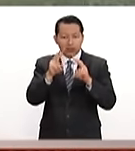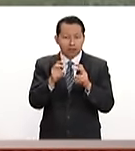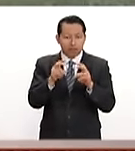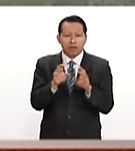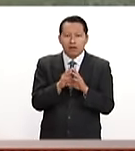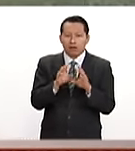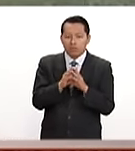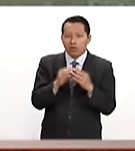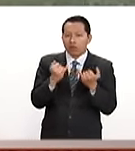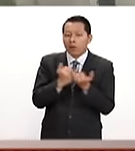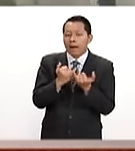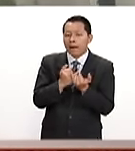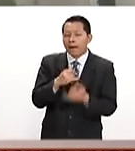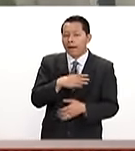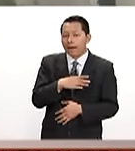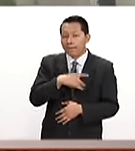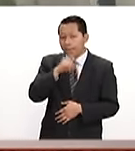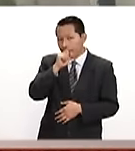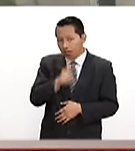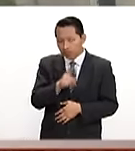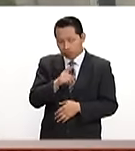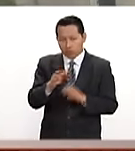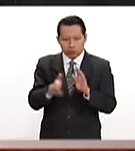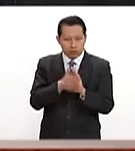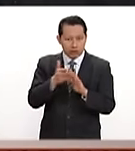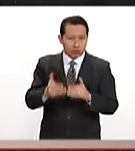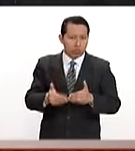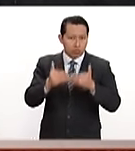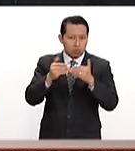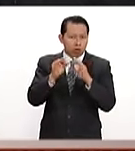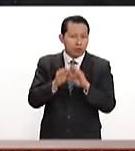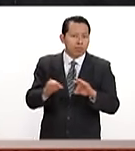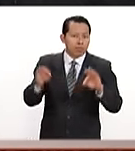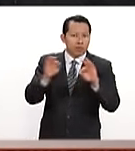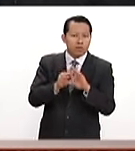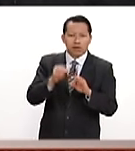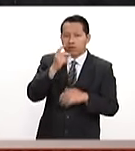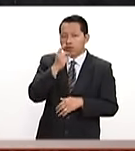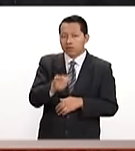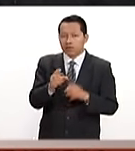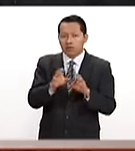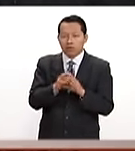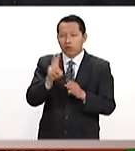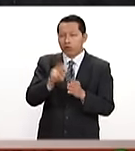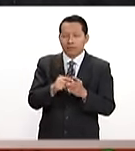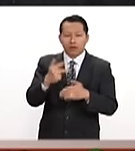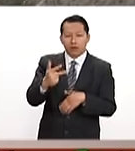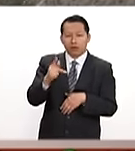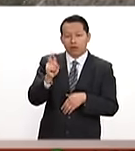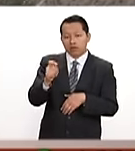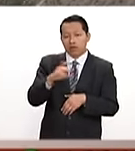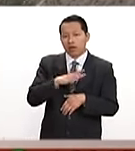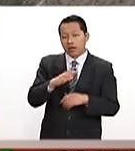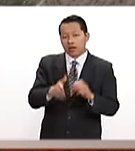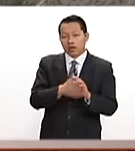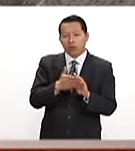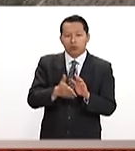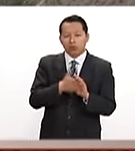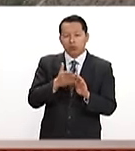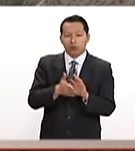Y en el caso del muro, es muy importante señalar que ya en el 2008, cuando se construyeron